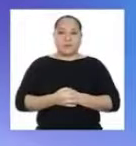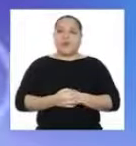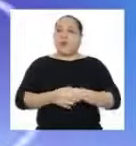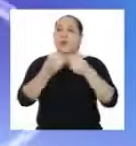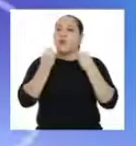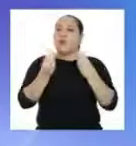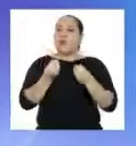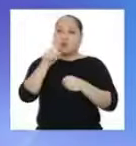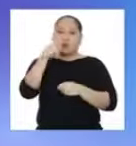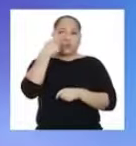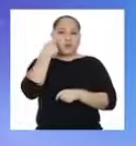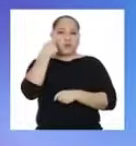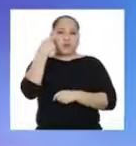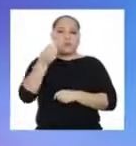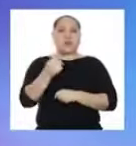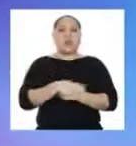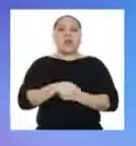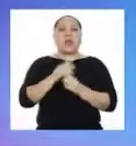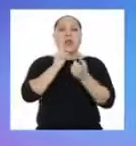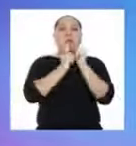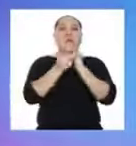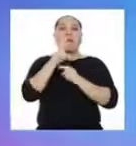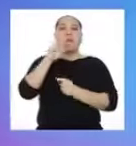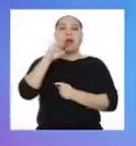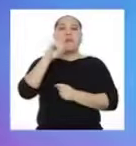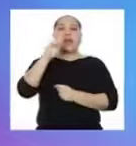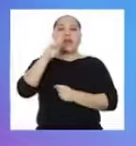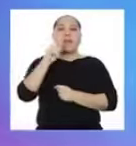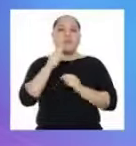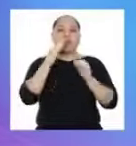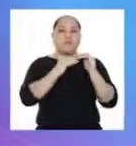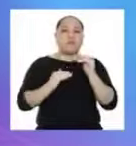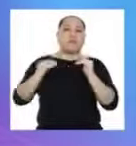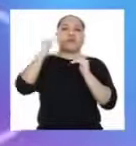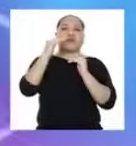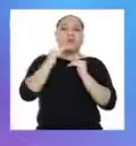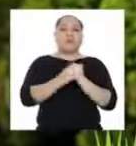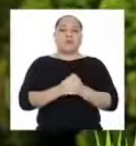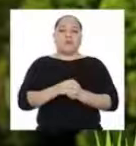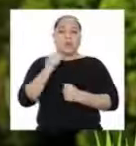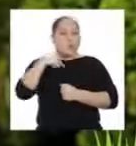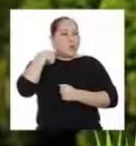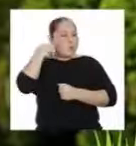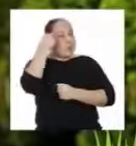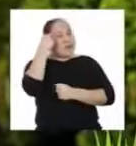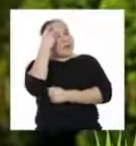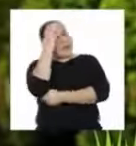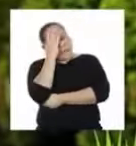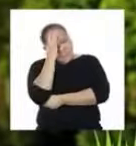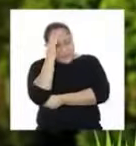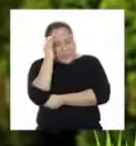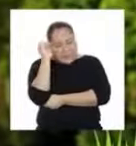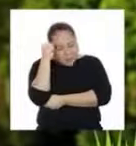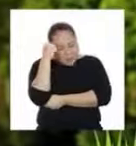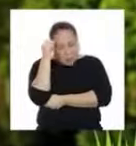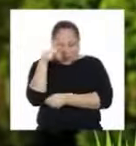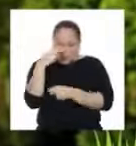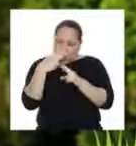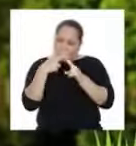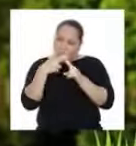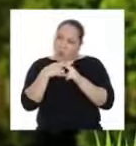siguiente. ¿Cómo se le conoce a la variable con mayor preferencia? Yo creo que lo recuerdo.